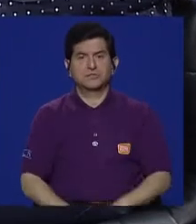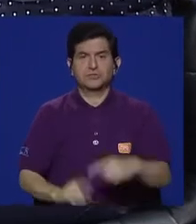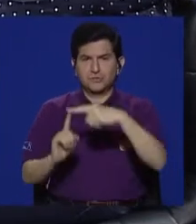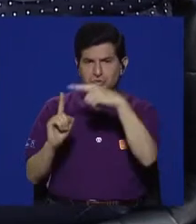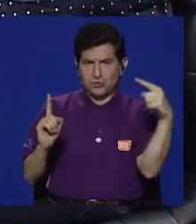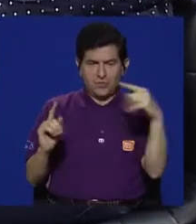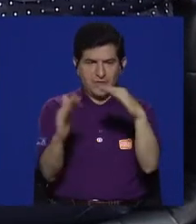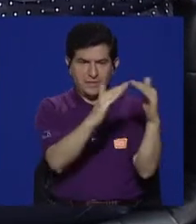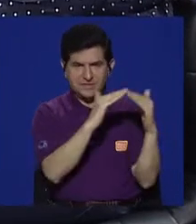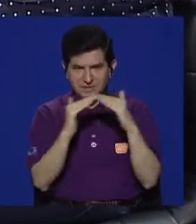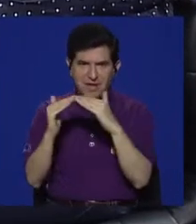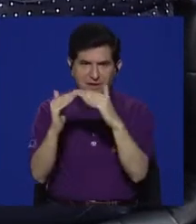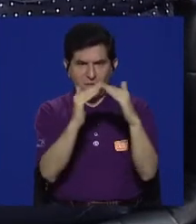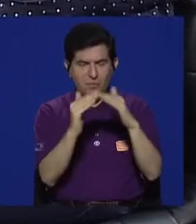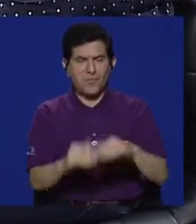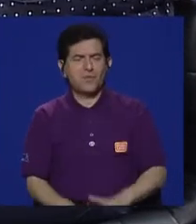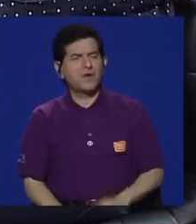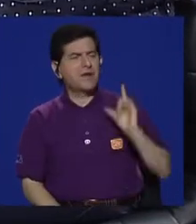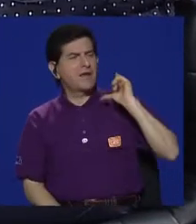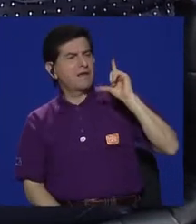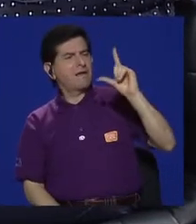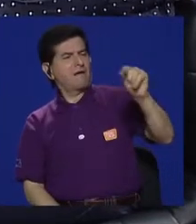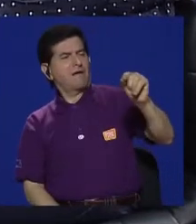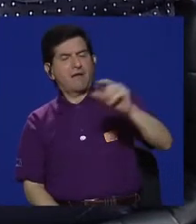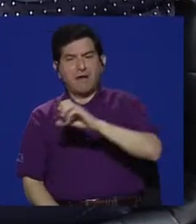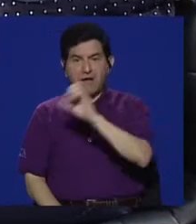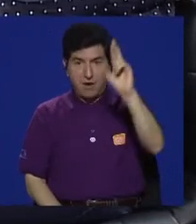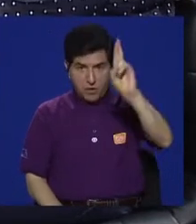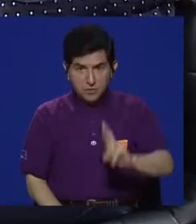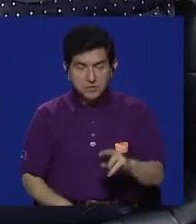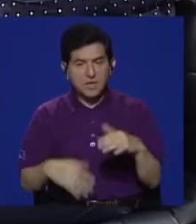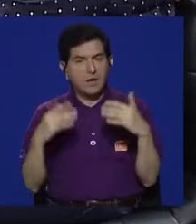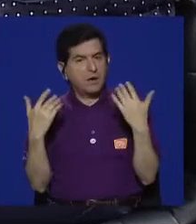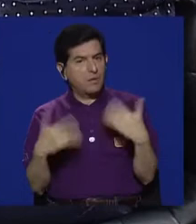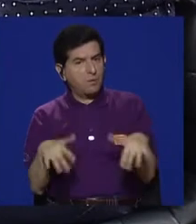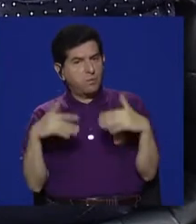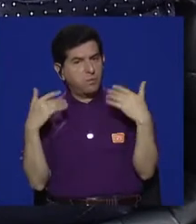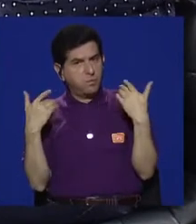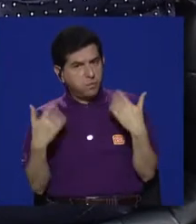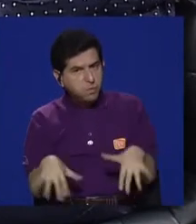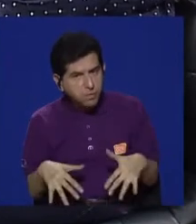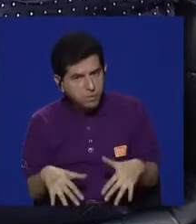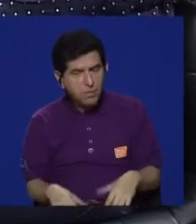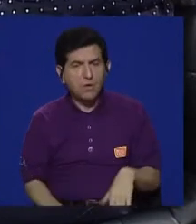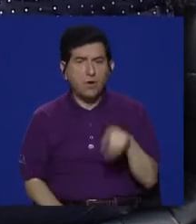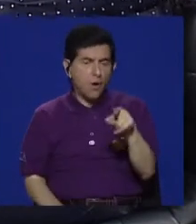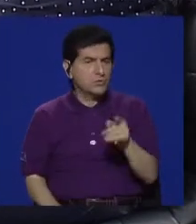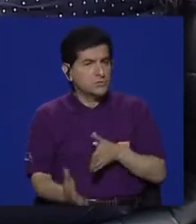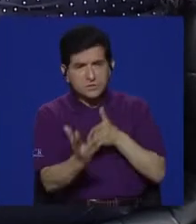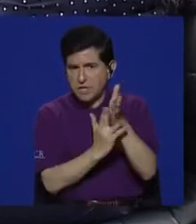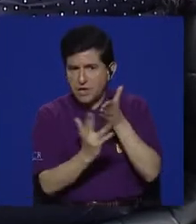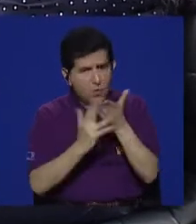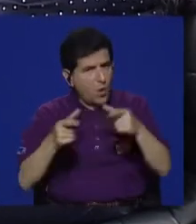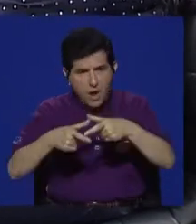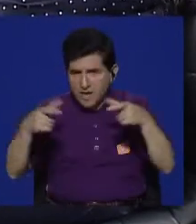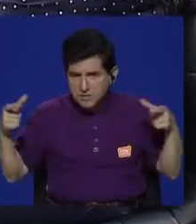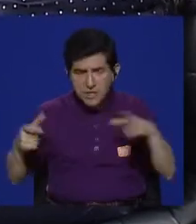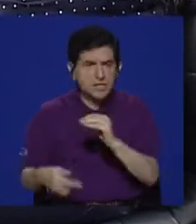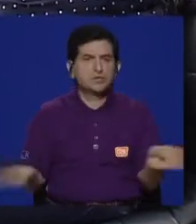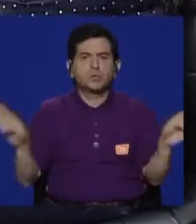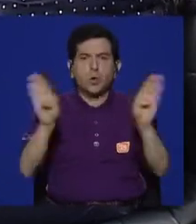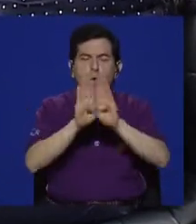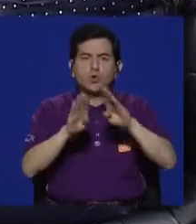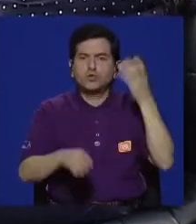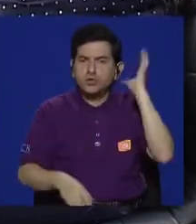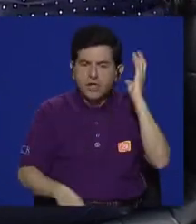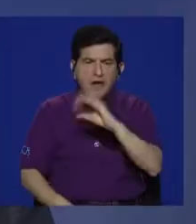desde una comunidad rural en Costa Rica es todo un tema. O tenés falta de acceso a frecuencias, o